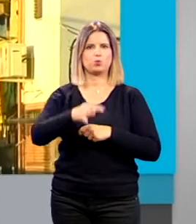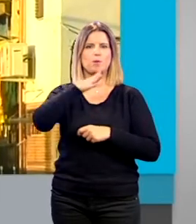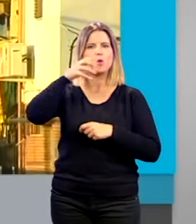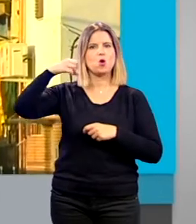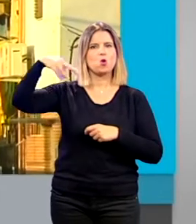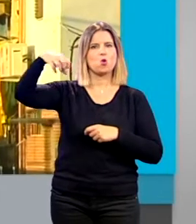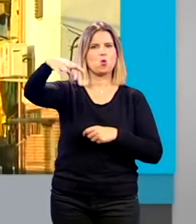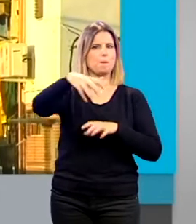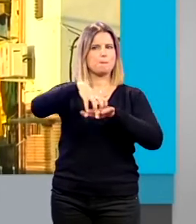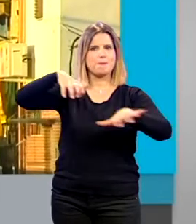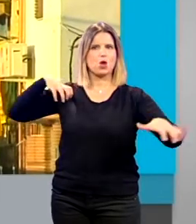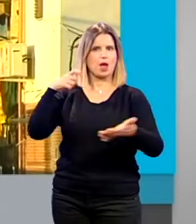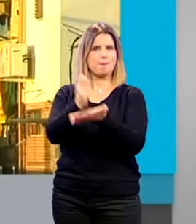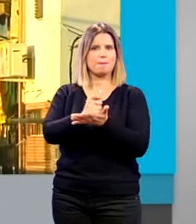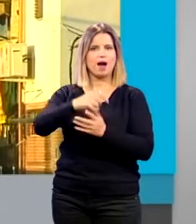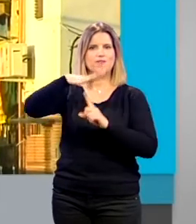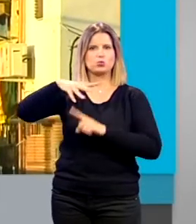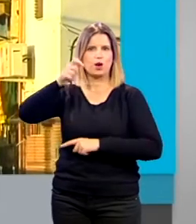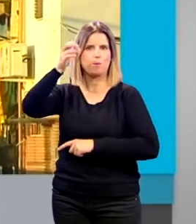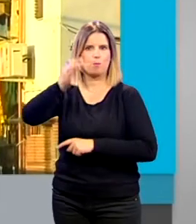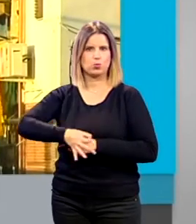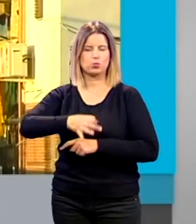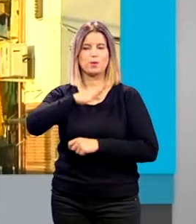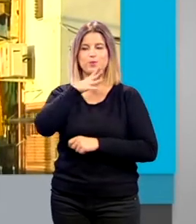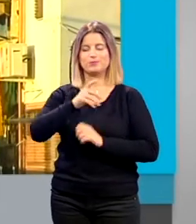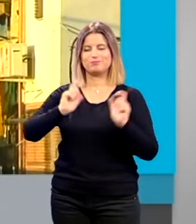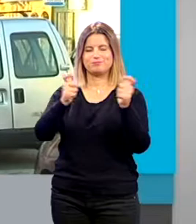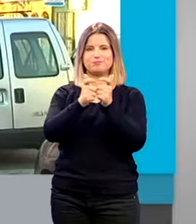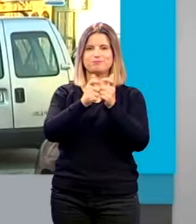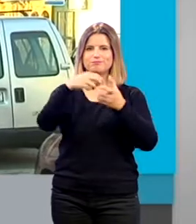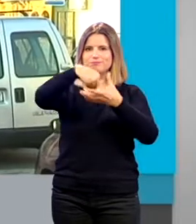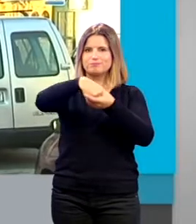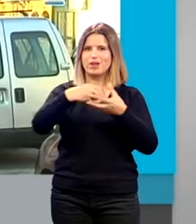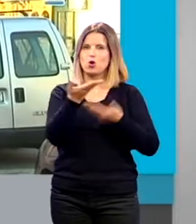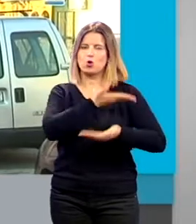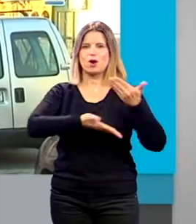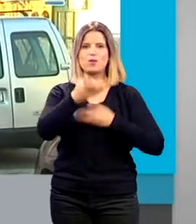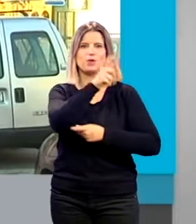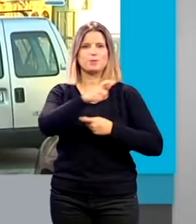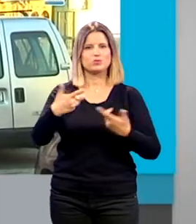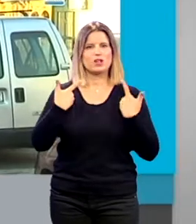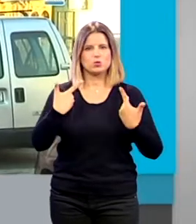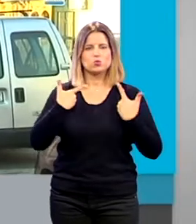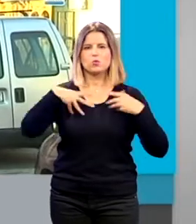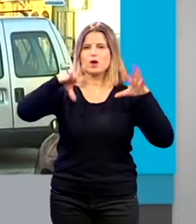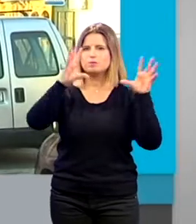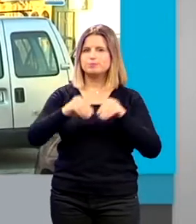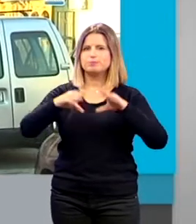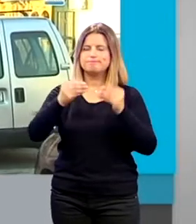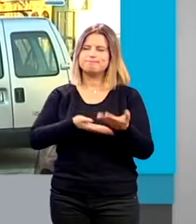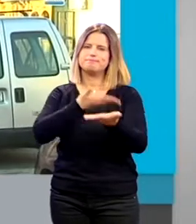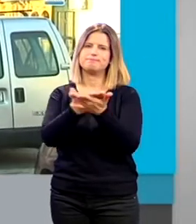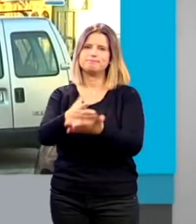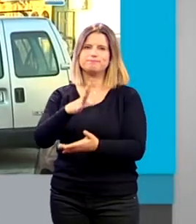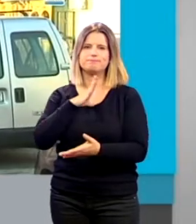inmensa mayoría de sus vecinos. Por ello, los integrantes de la mesa, en colaboración con los vecinos y vecinas afectados, han pedido nuevamente la ayuda del